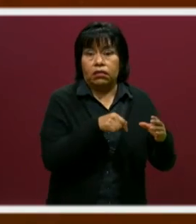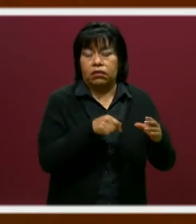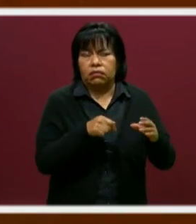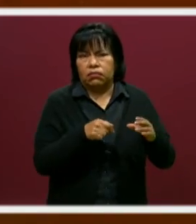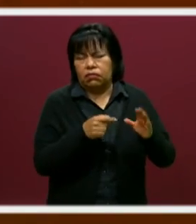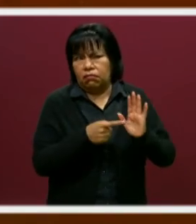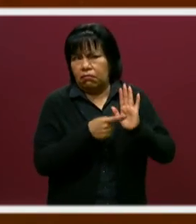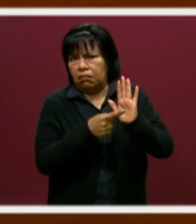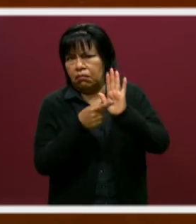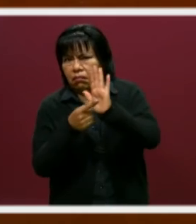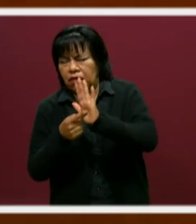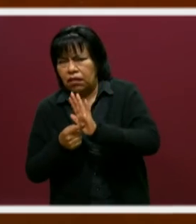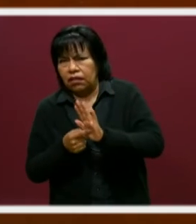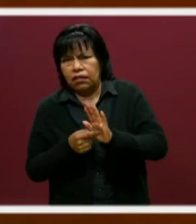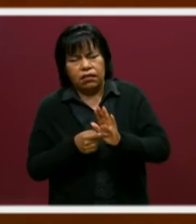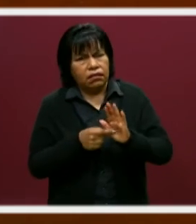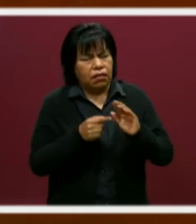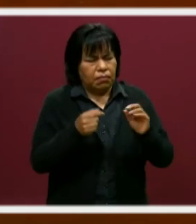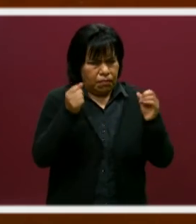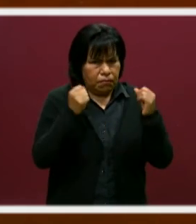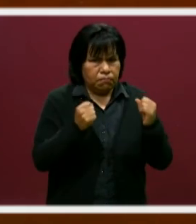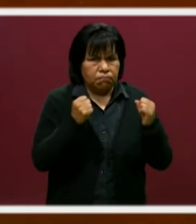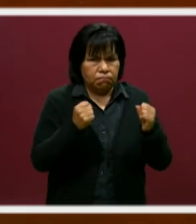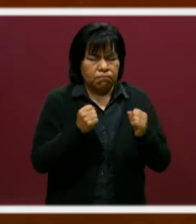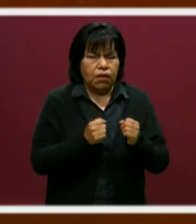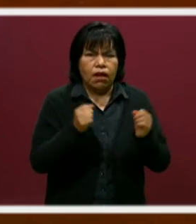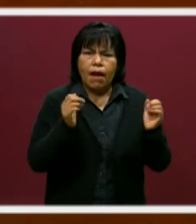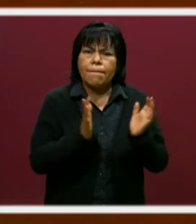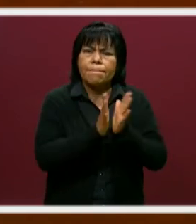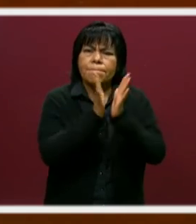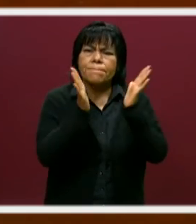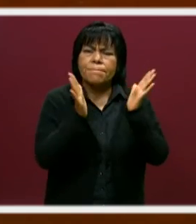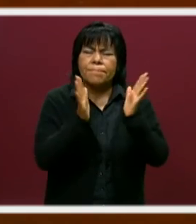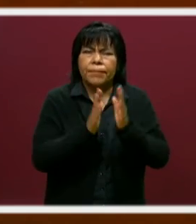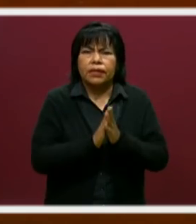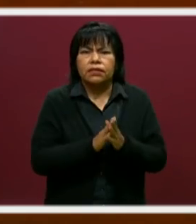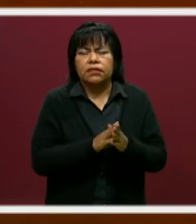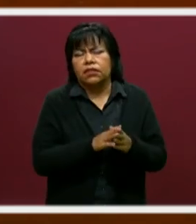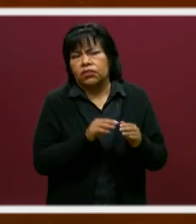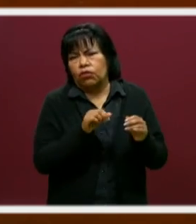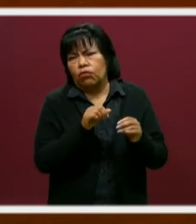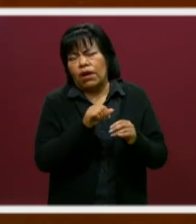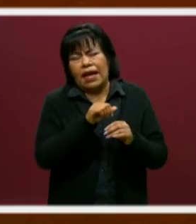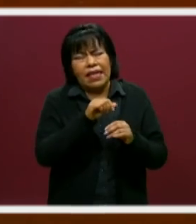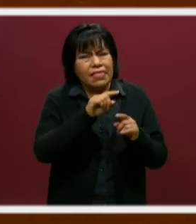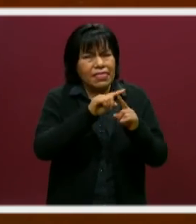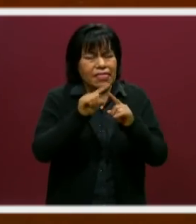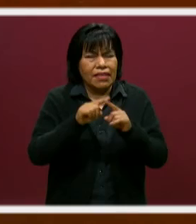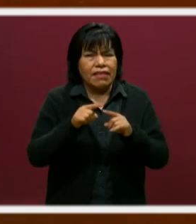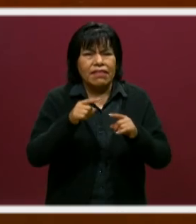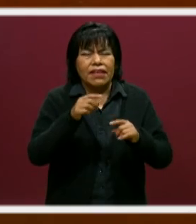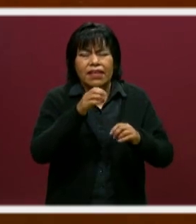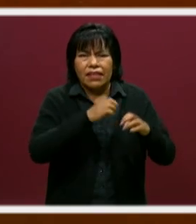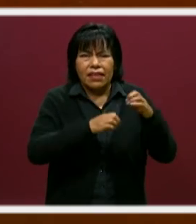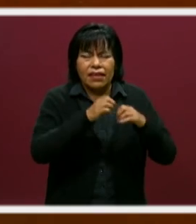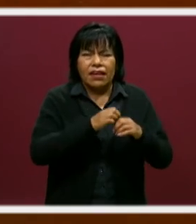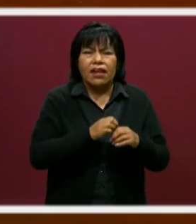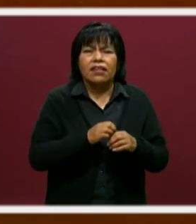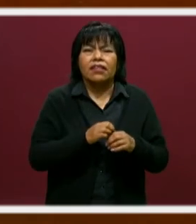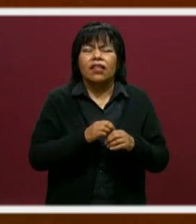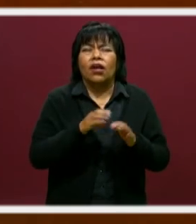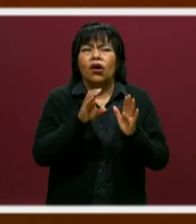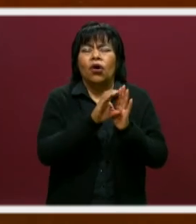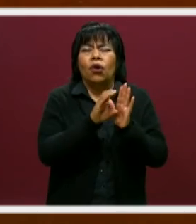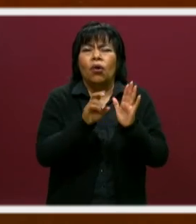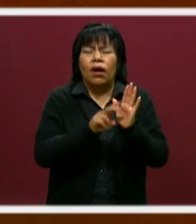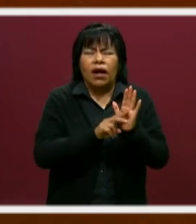y van fortaleciendo el proyecto. Han participado en Posible, han participado en Junior Achievement, que son convocatorias a nivel nacional